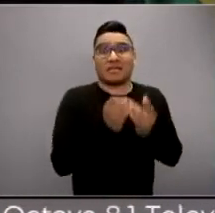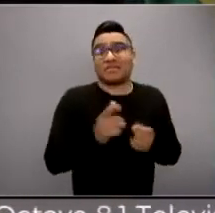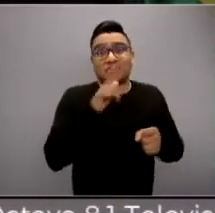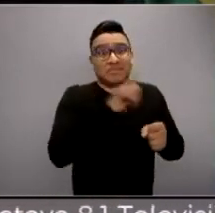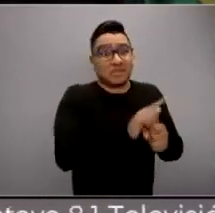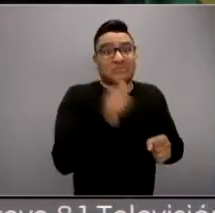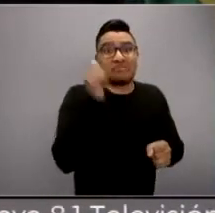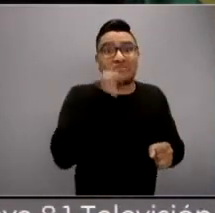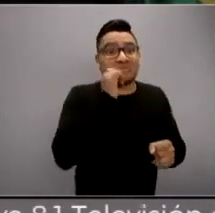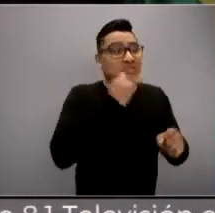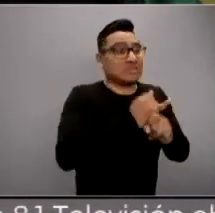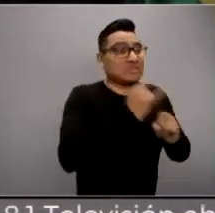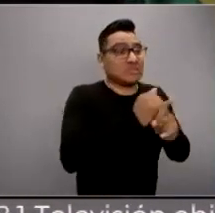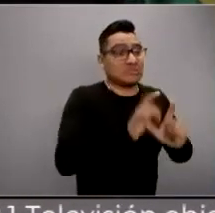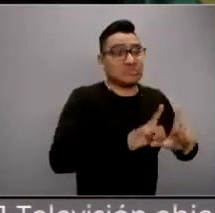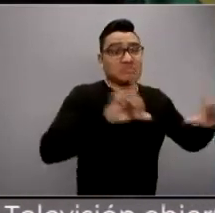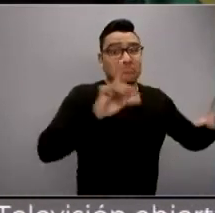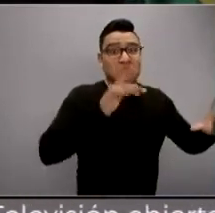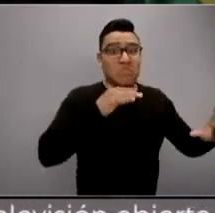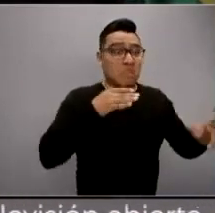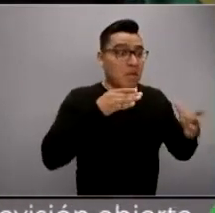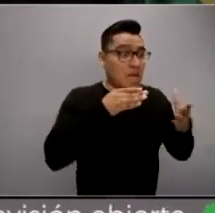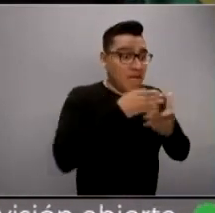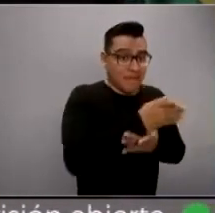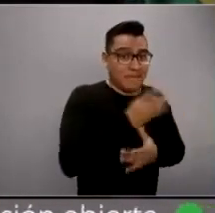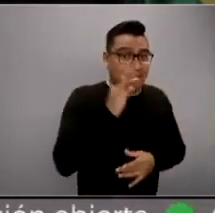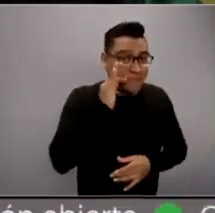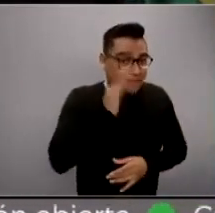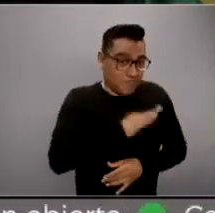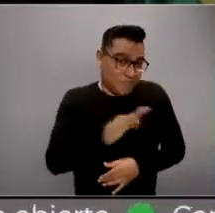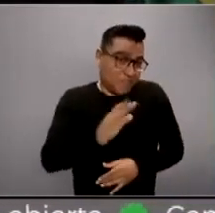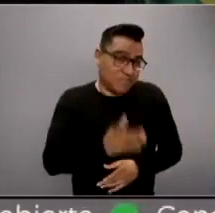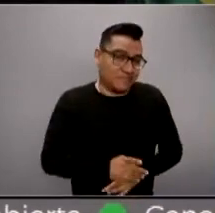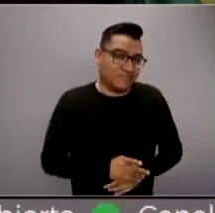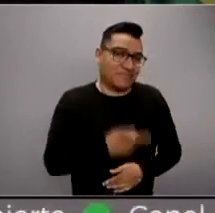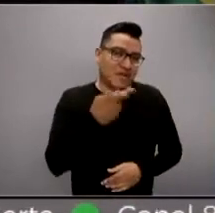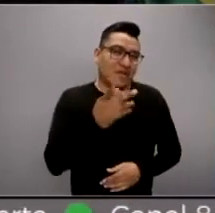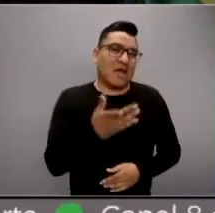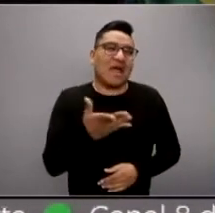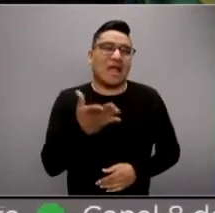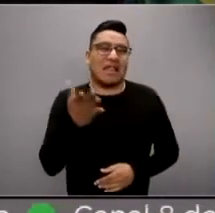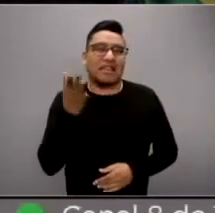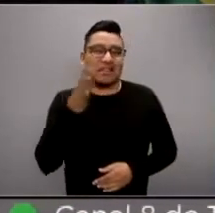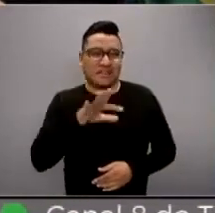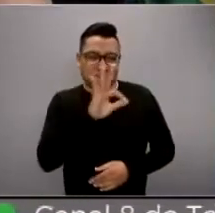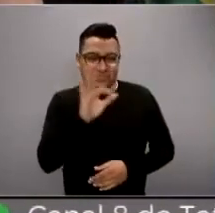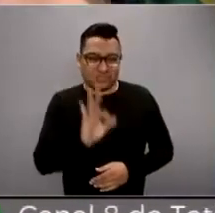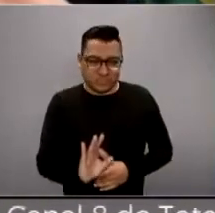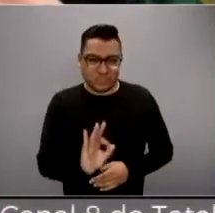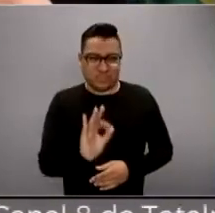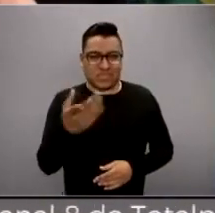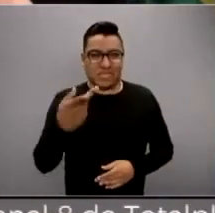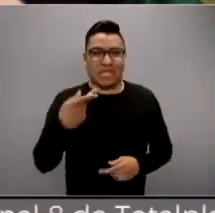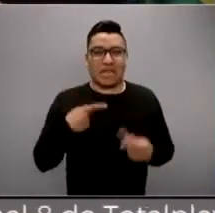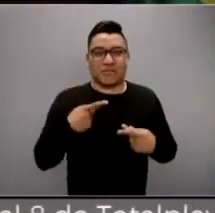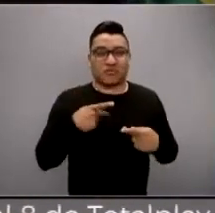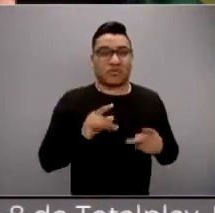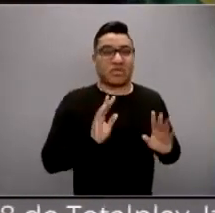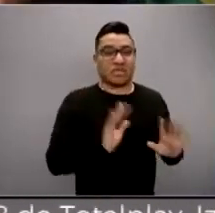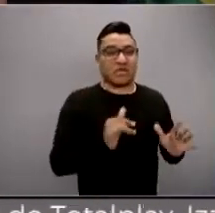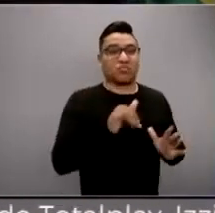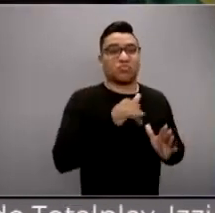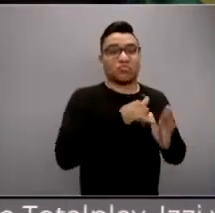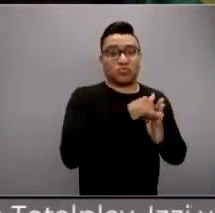en digital. El problema es que tienen el 10 por ciento del alcance que un youtuber establecido